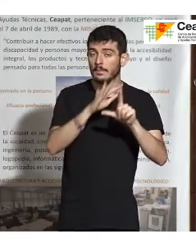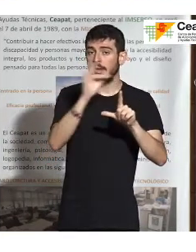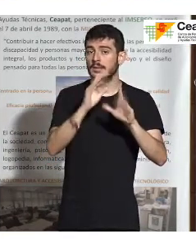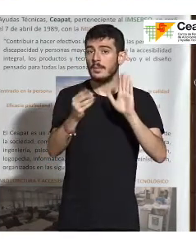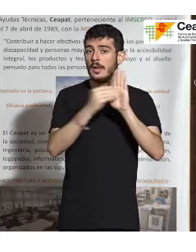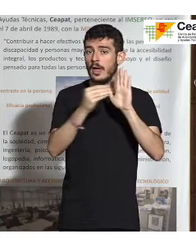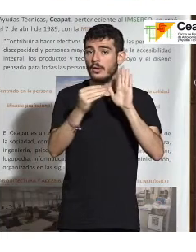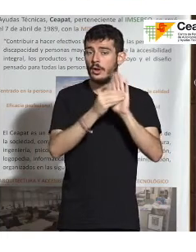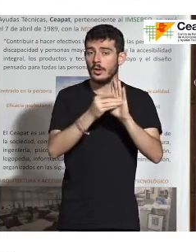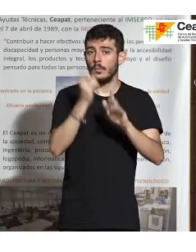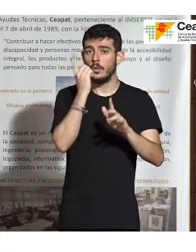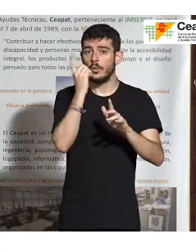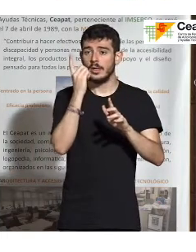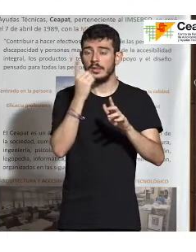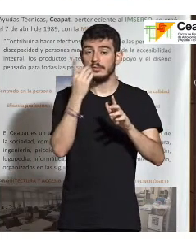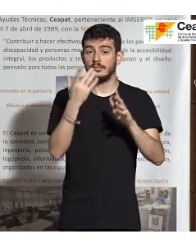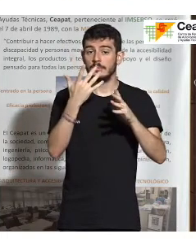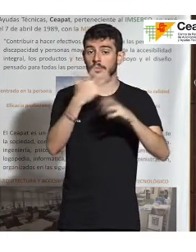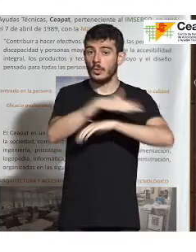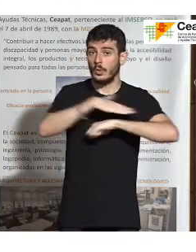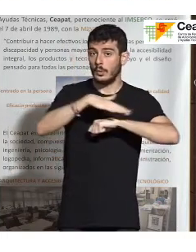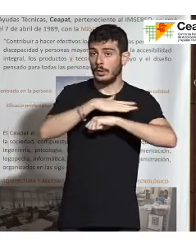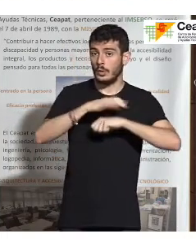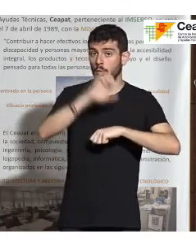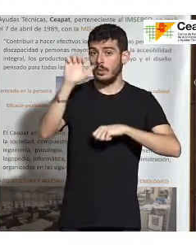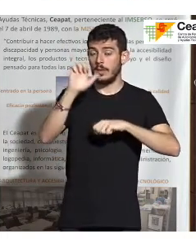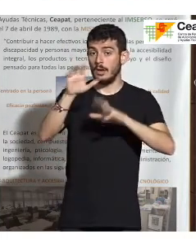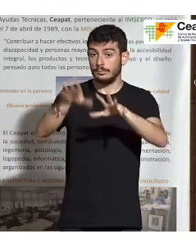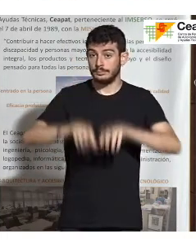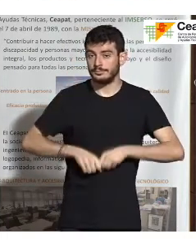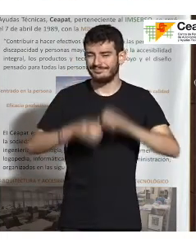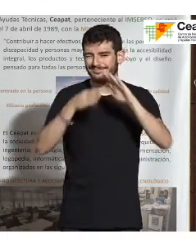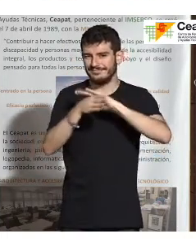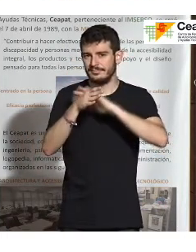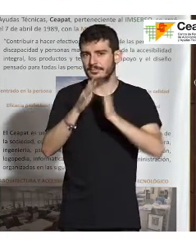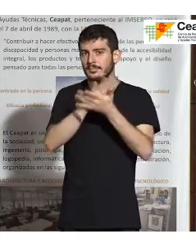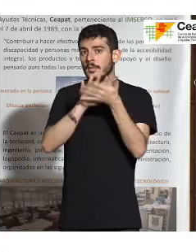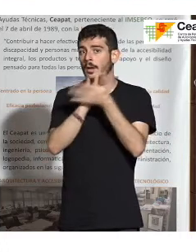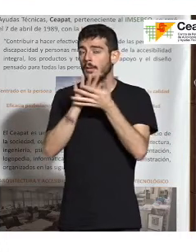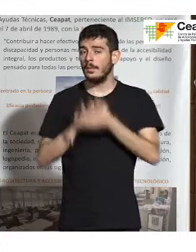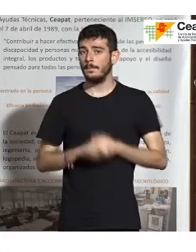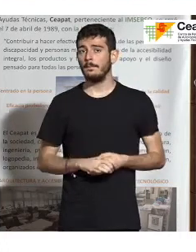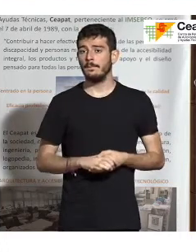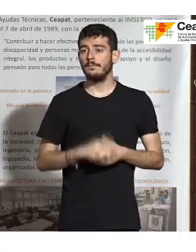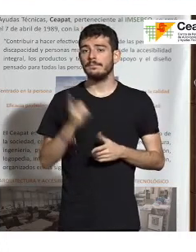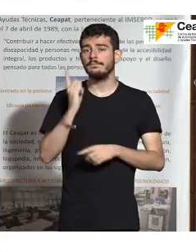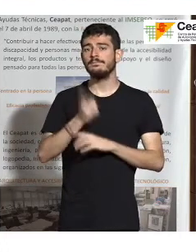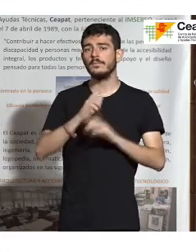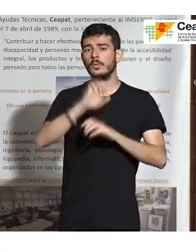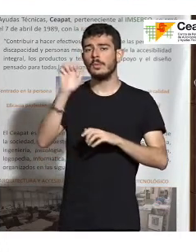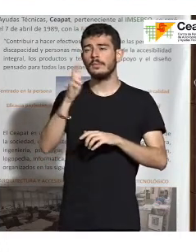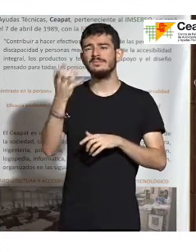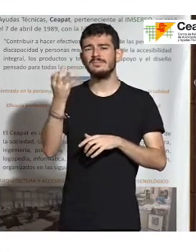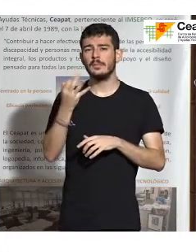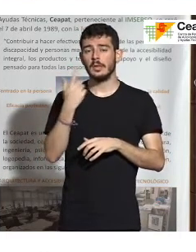móviles que adquiere la Administración Pública Europea. Esa directiva europea, obligatoriamente,